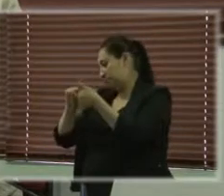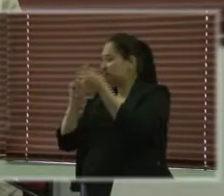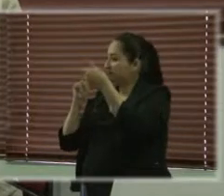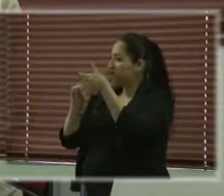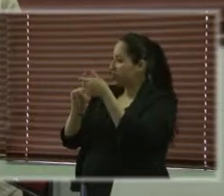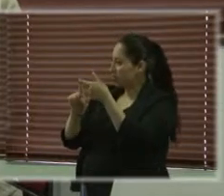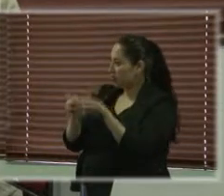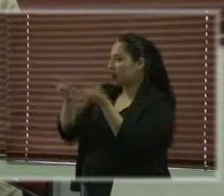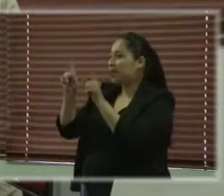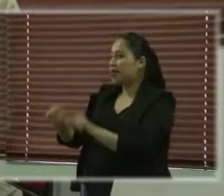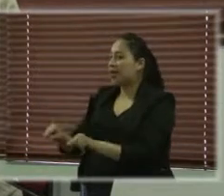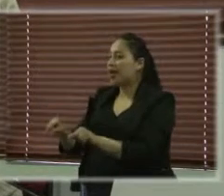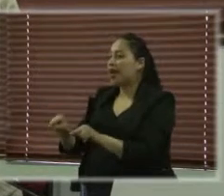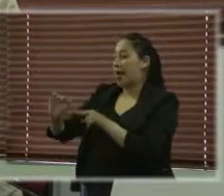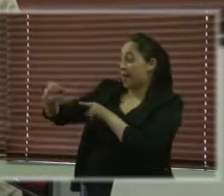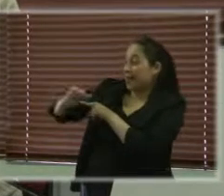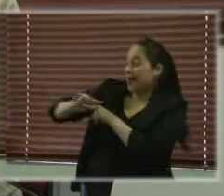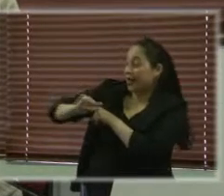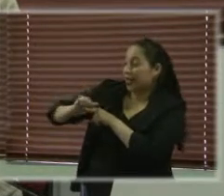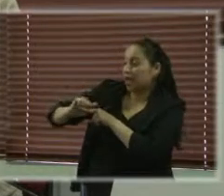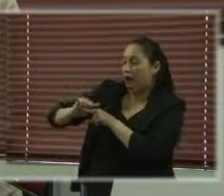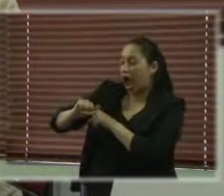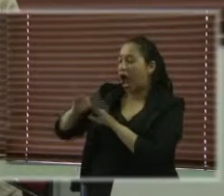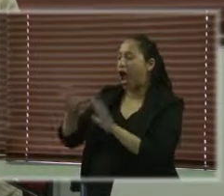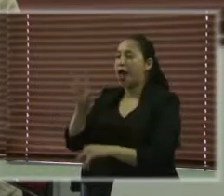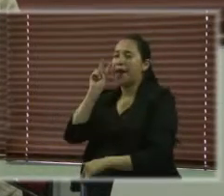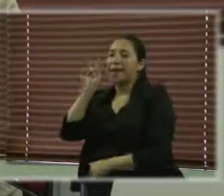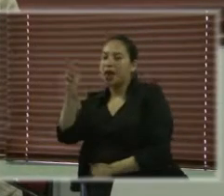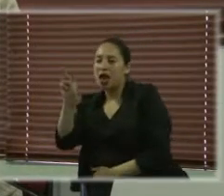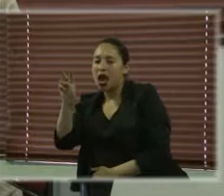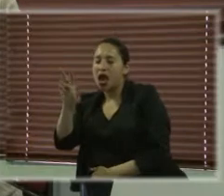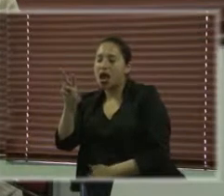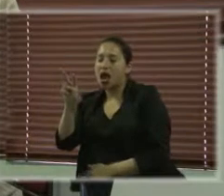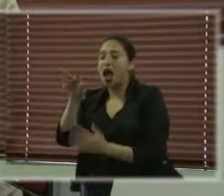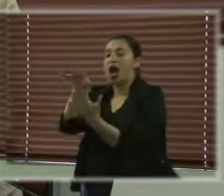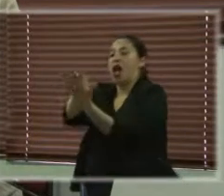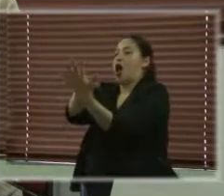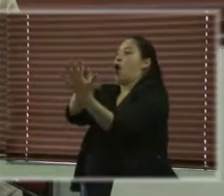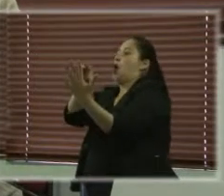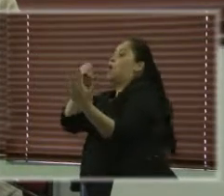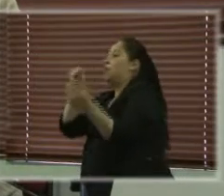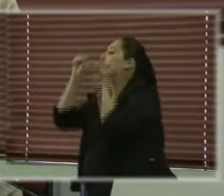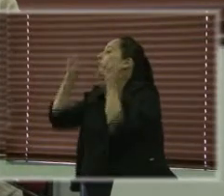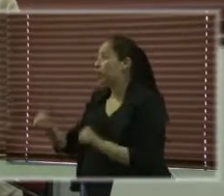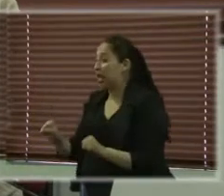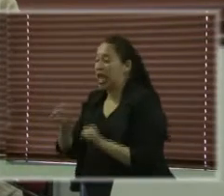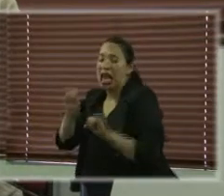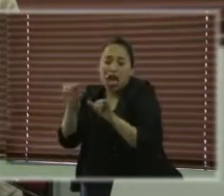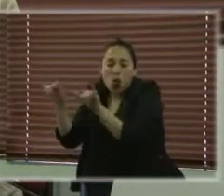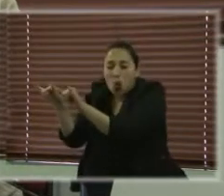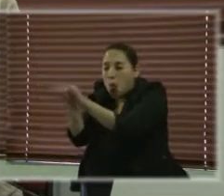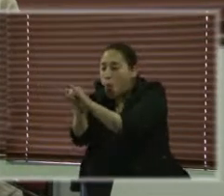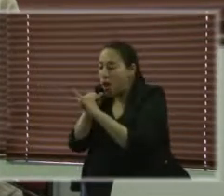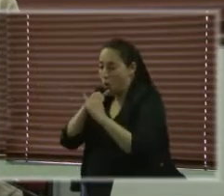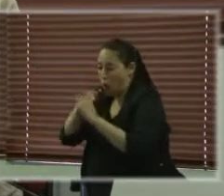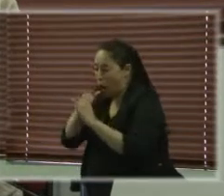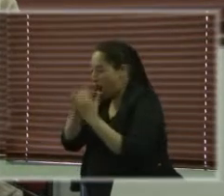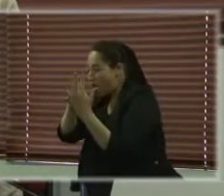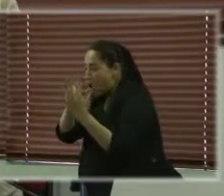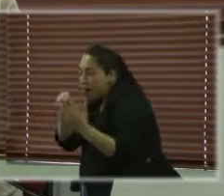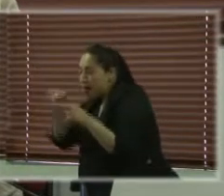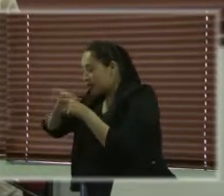replicable, no idénticamente, tal y como se dio en un lugar,